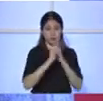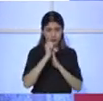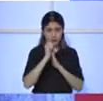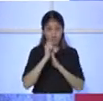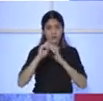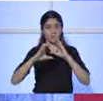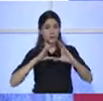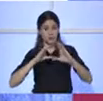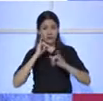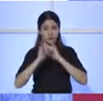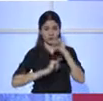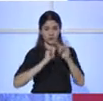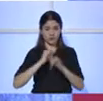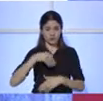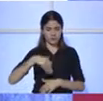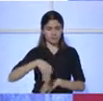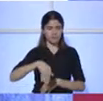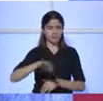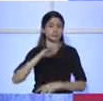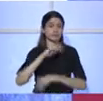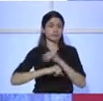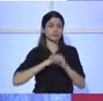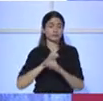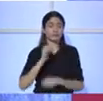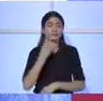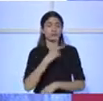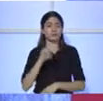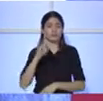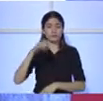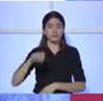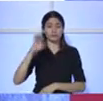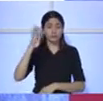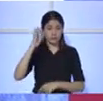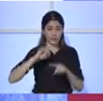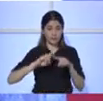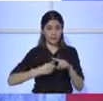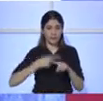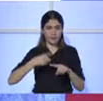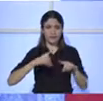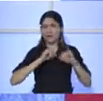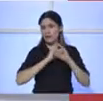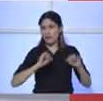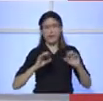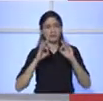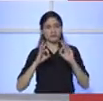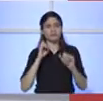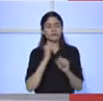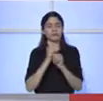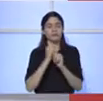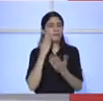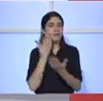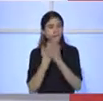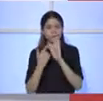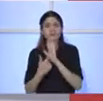En el mes de enero creo que ya lo vamos a tener terminado y va a ser un trabajo... ¿Cómo sería eso, Comité? ¿Acelerar los